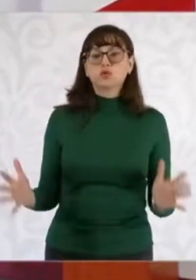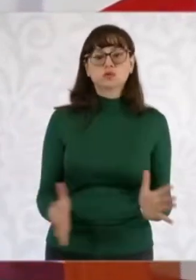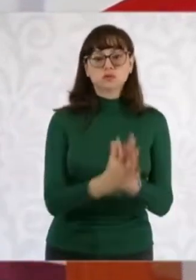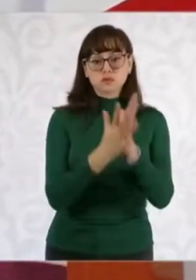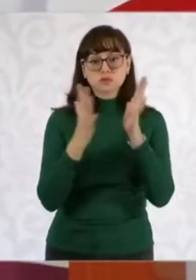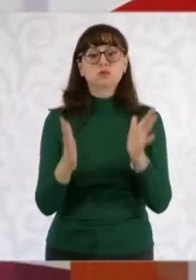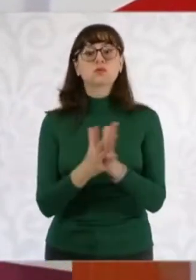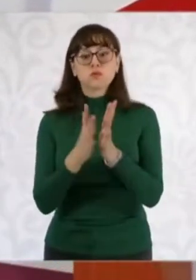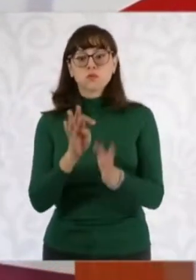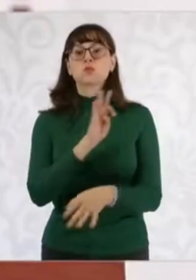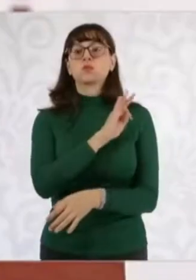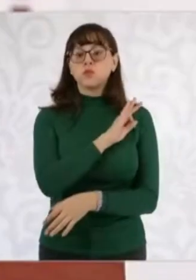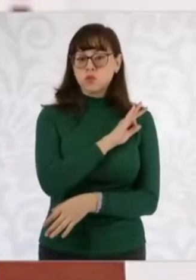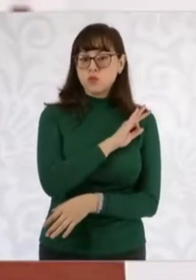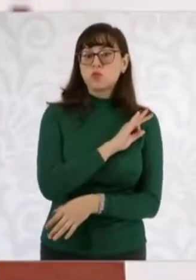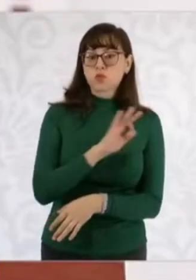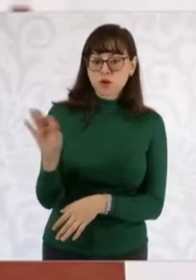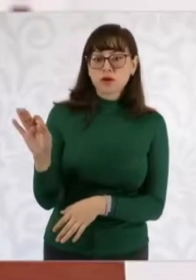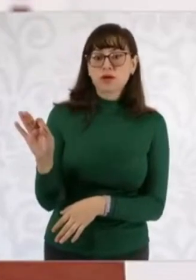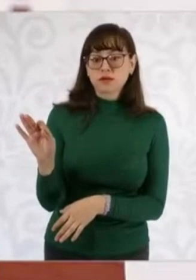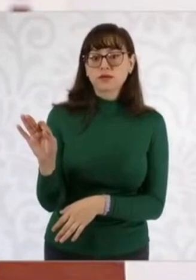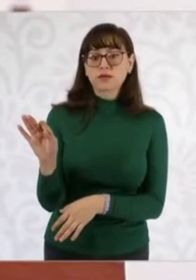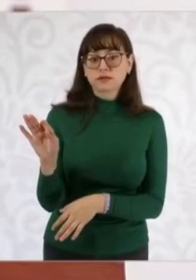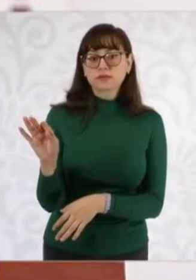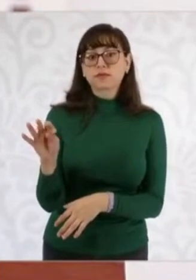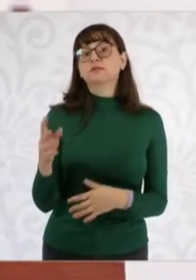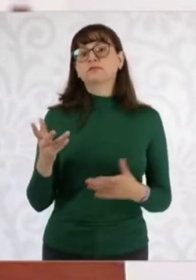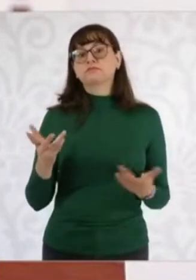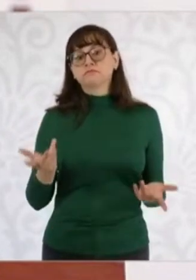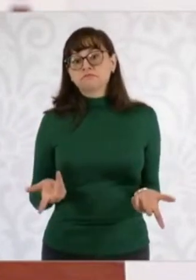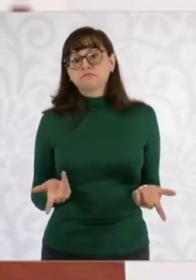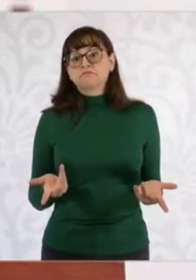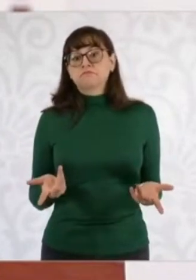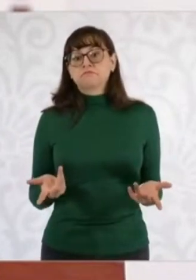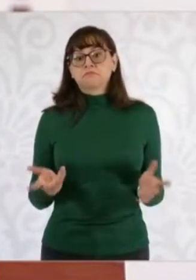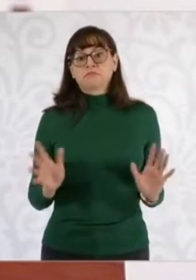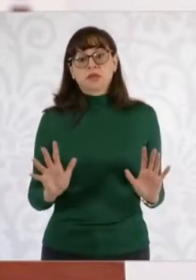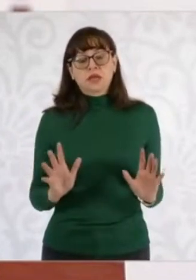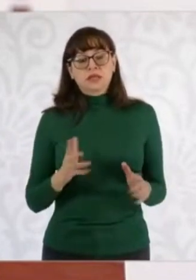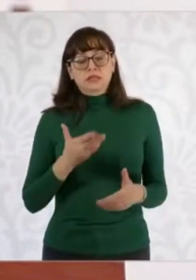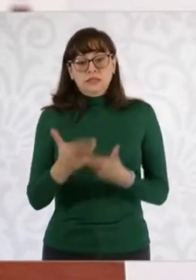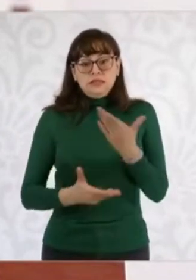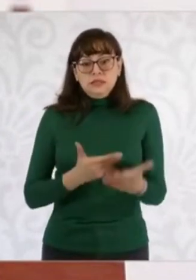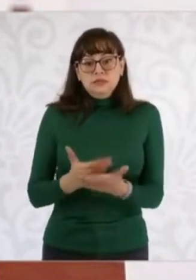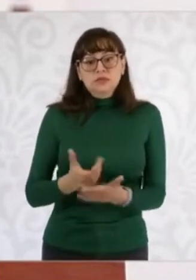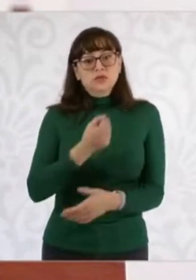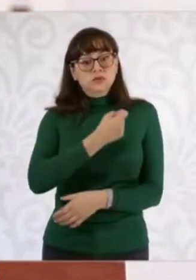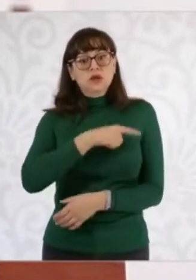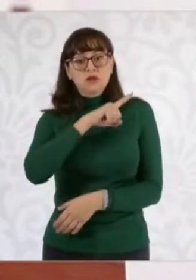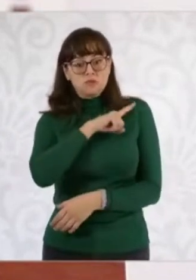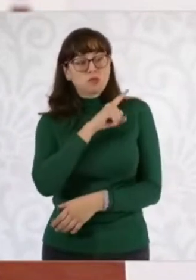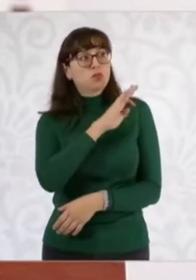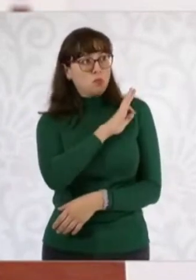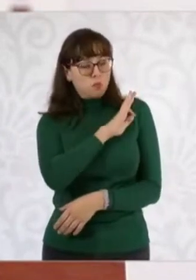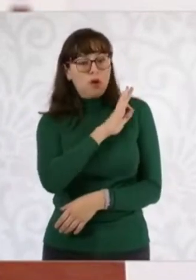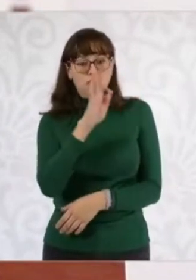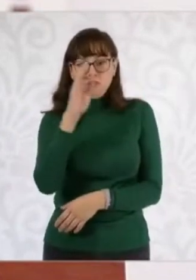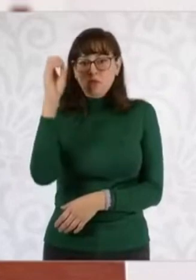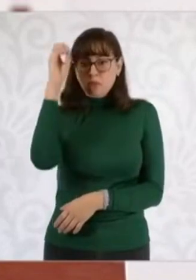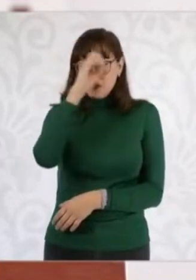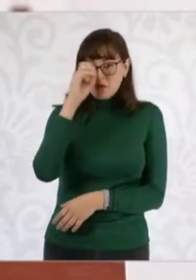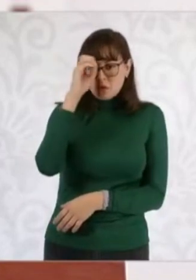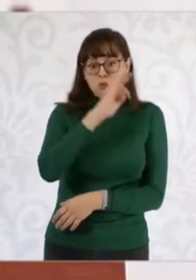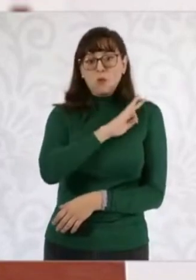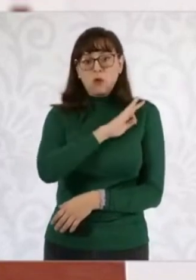aquel que tiene que ver con la proveeduría de salud. Y estamos seguros que vamos a